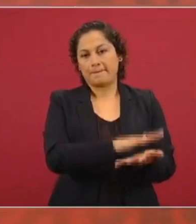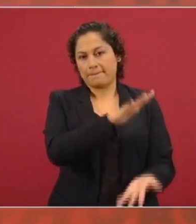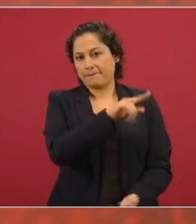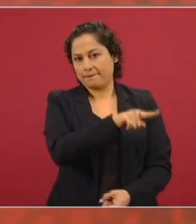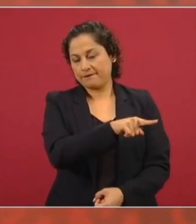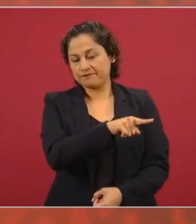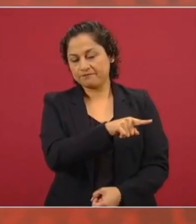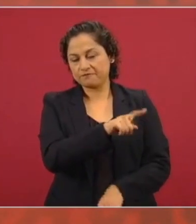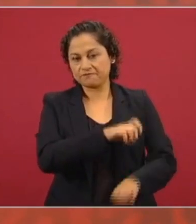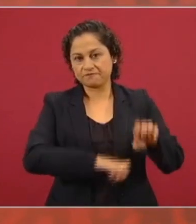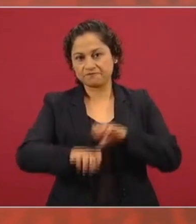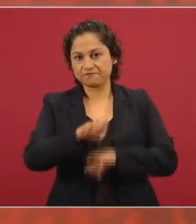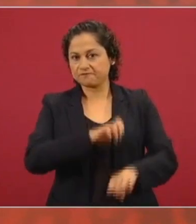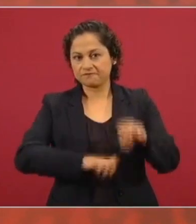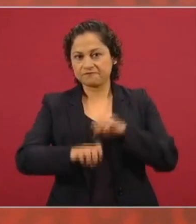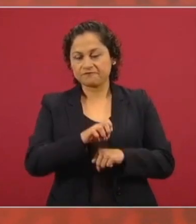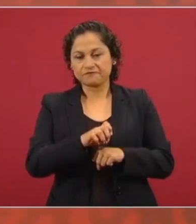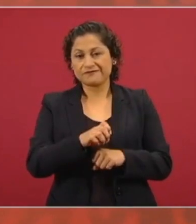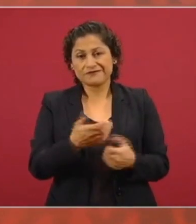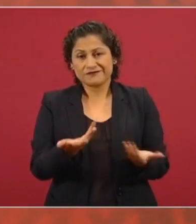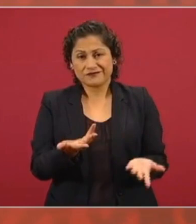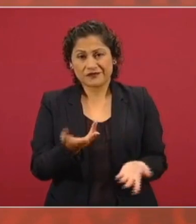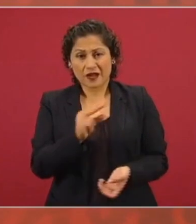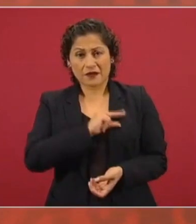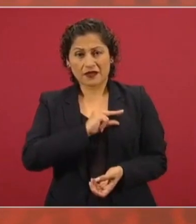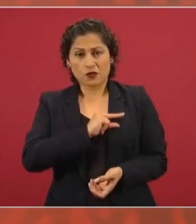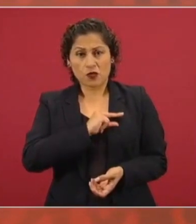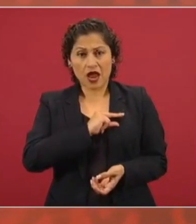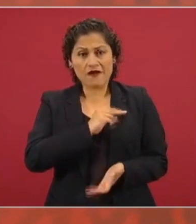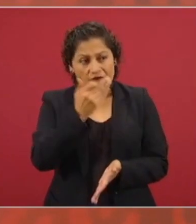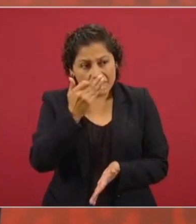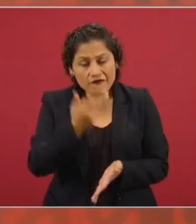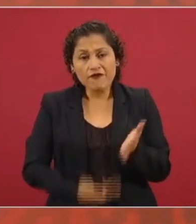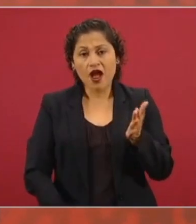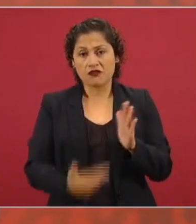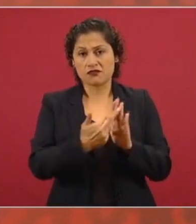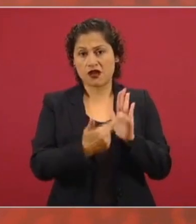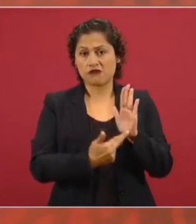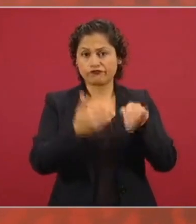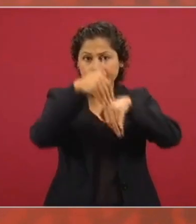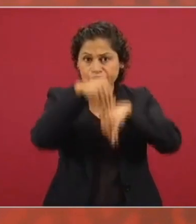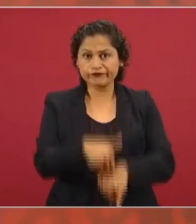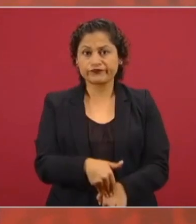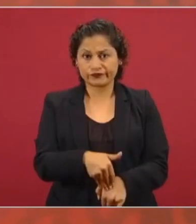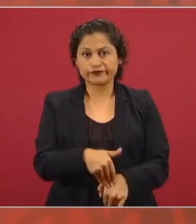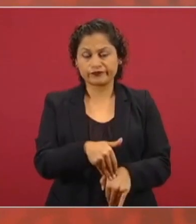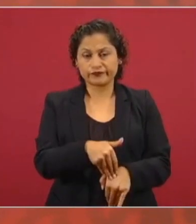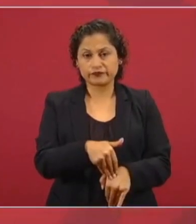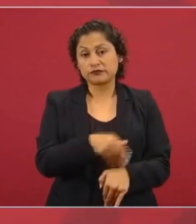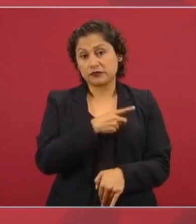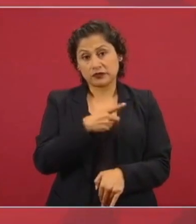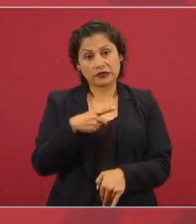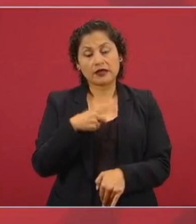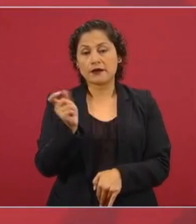reunían los requisitos o no reúnen los requisitos de profesionalismo de